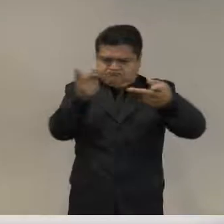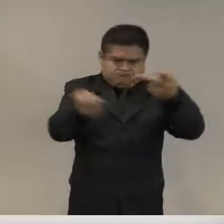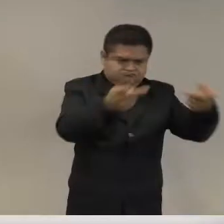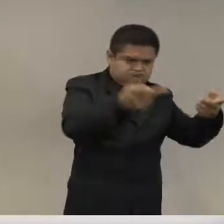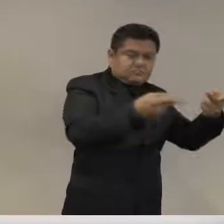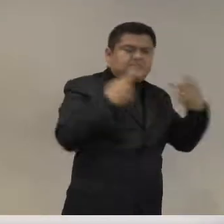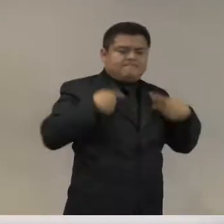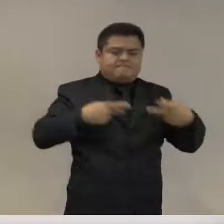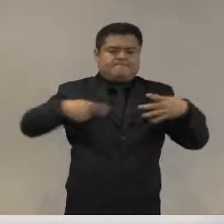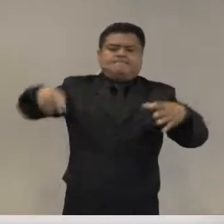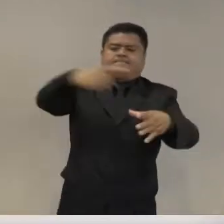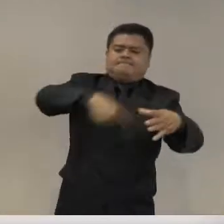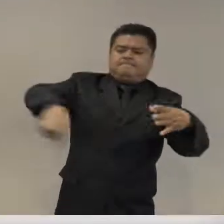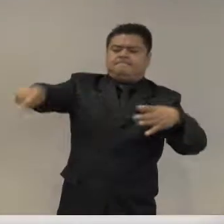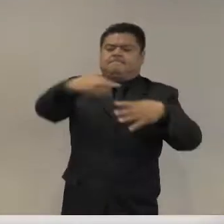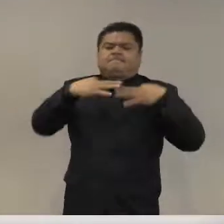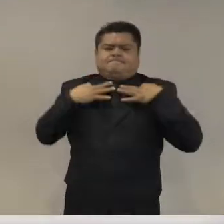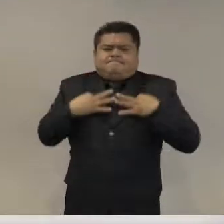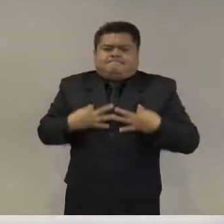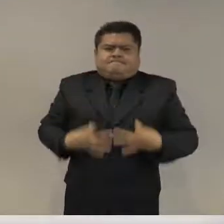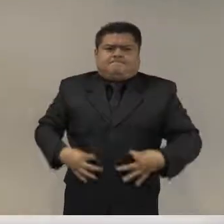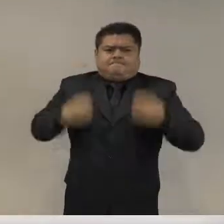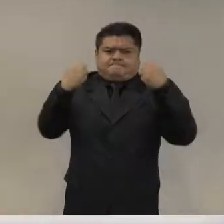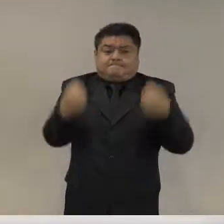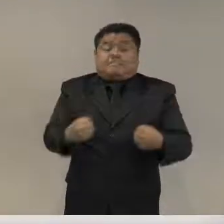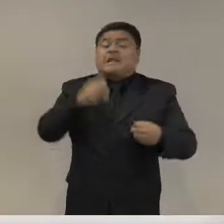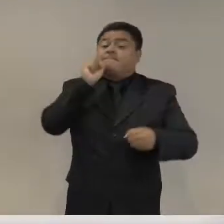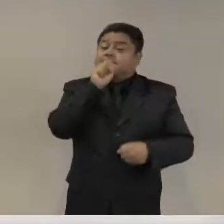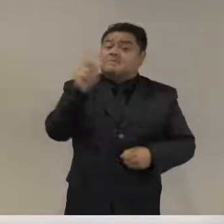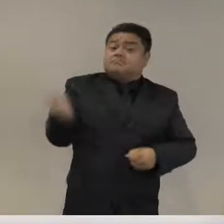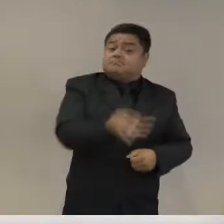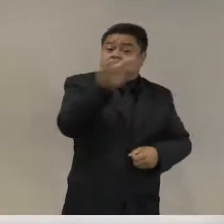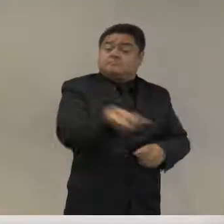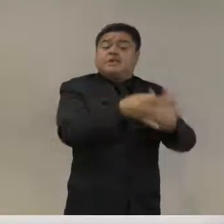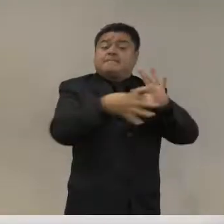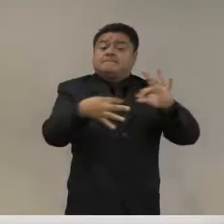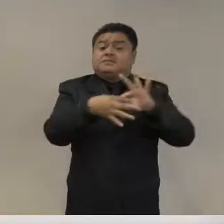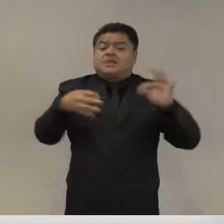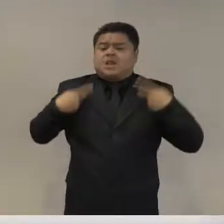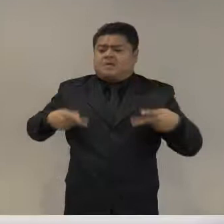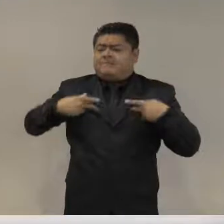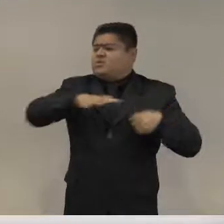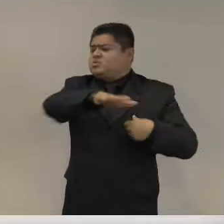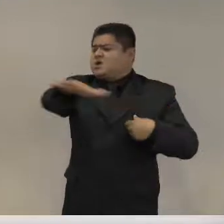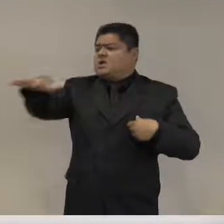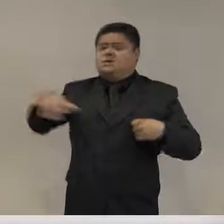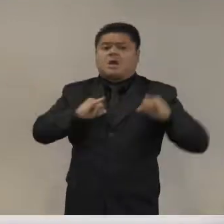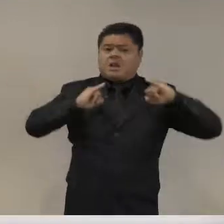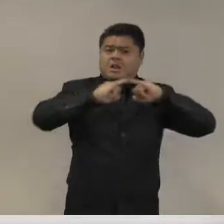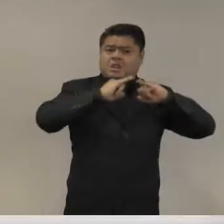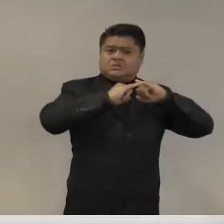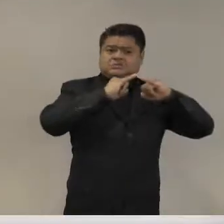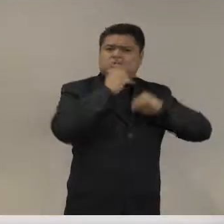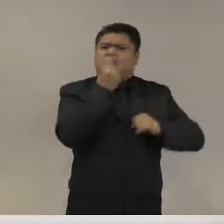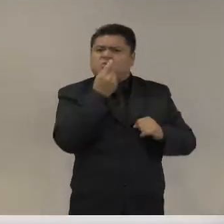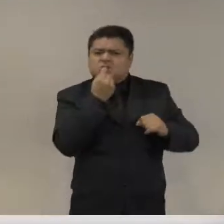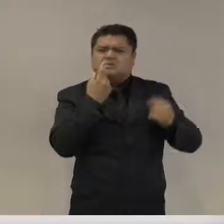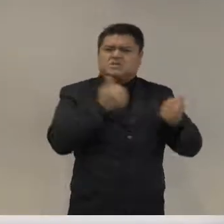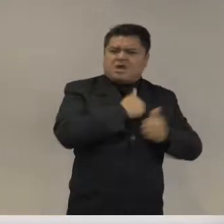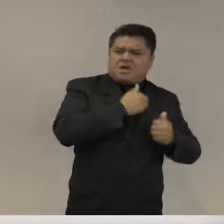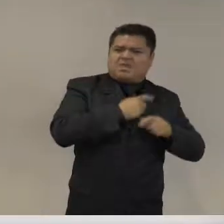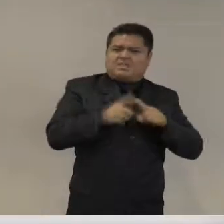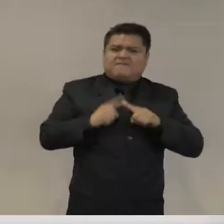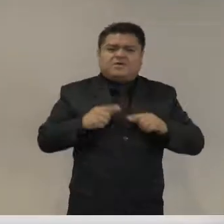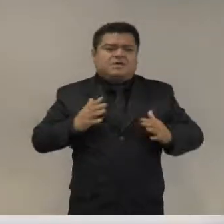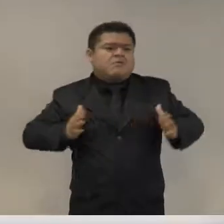encuesta muestra que hay poca confianza en las instituciones que deben ser responsables por la seguridad ciudadana. Y eso es una